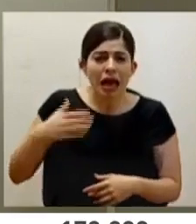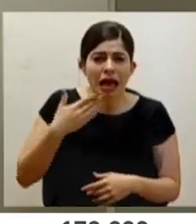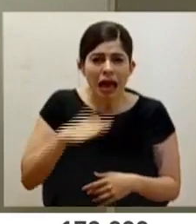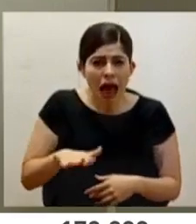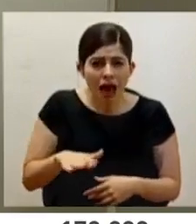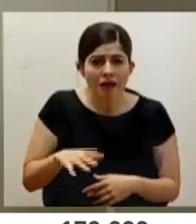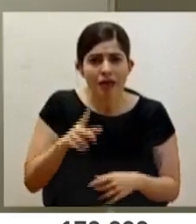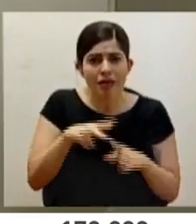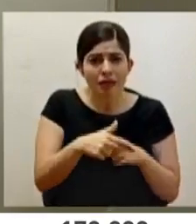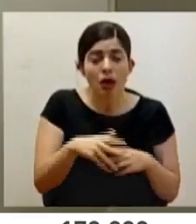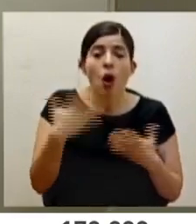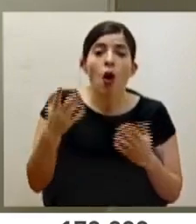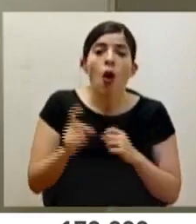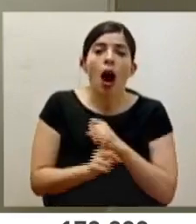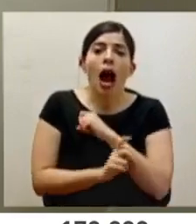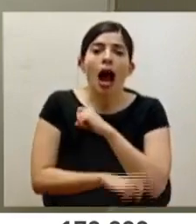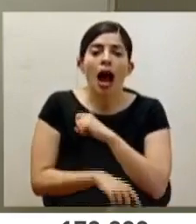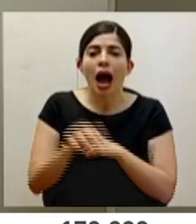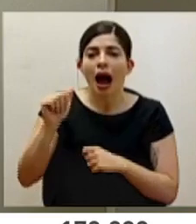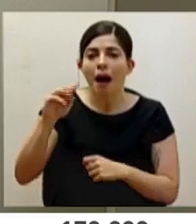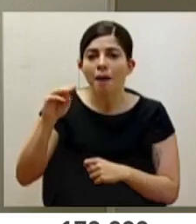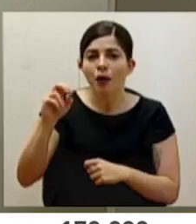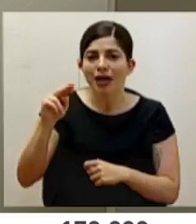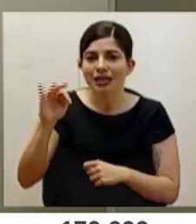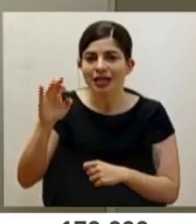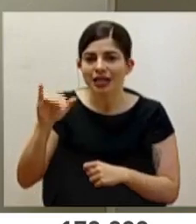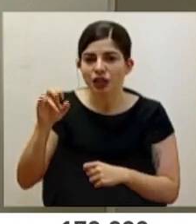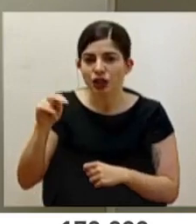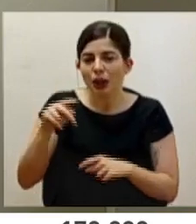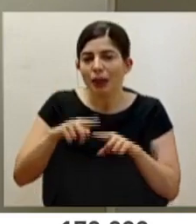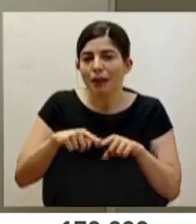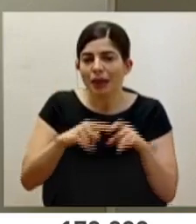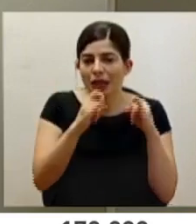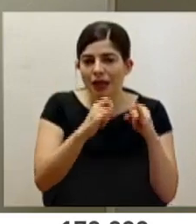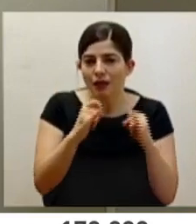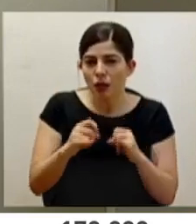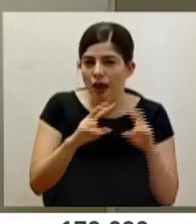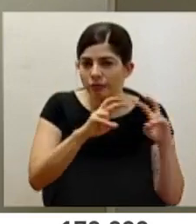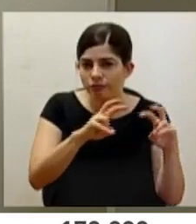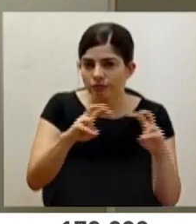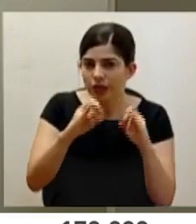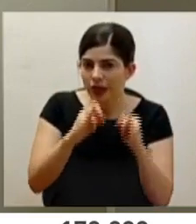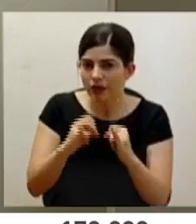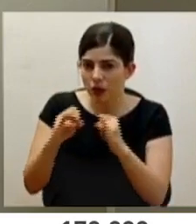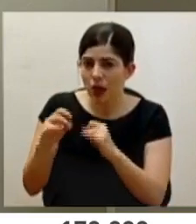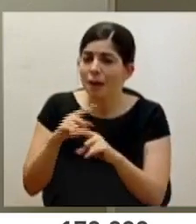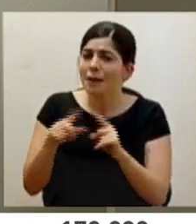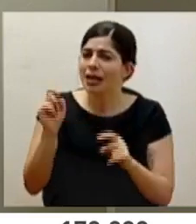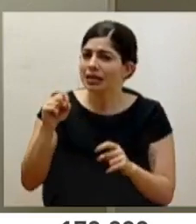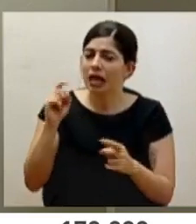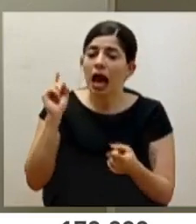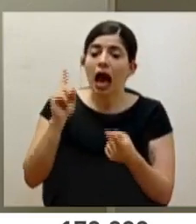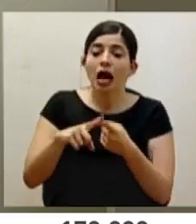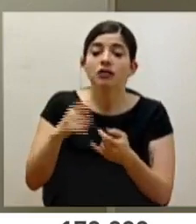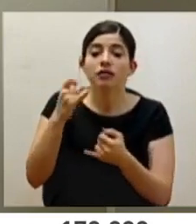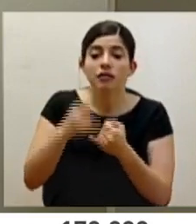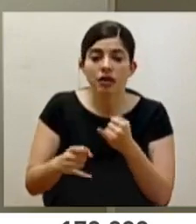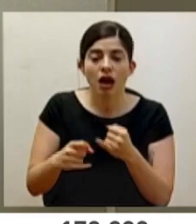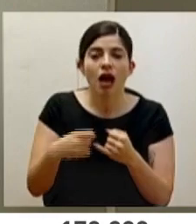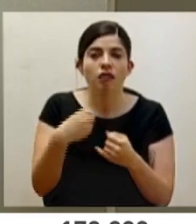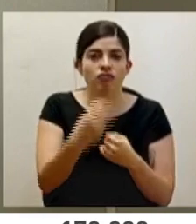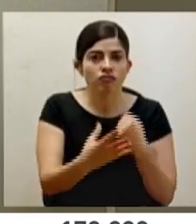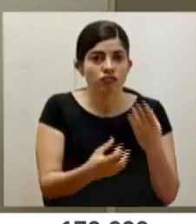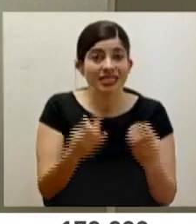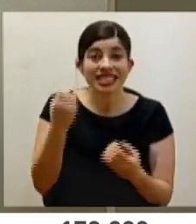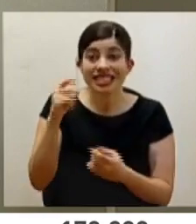una amonestación. Habrá que revisar cada uno de los casos en particular. Pero sí vamos a llegar hasta las últimas consecuencias. De